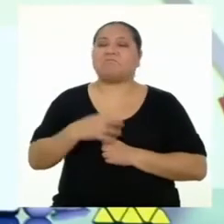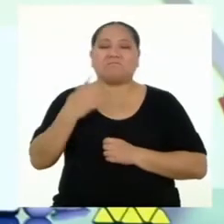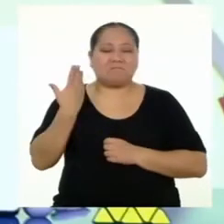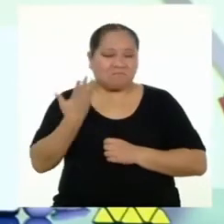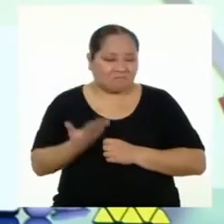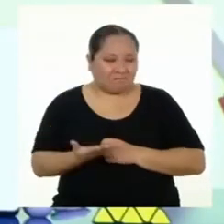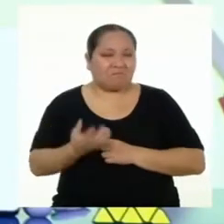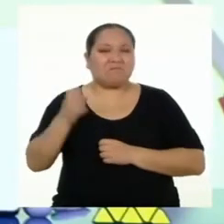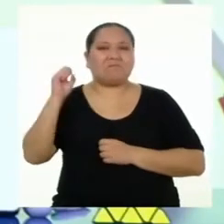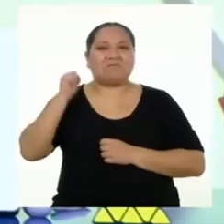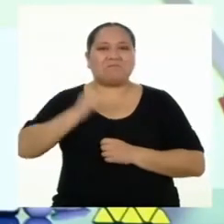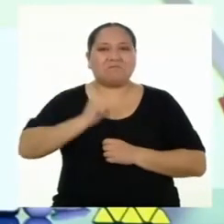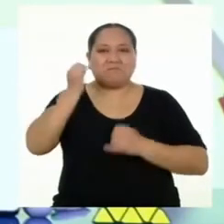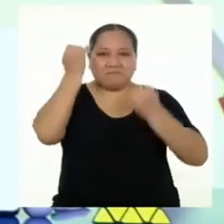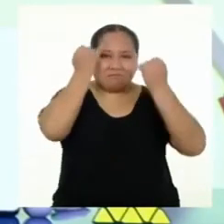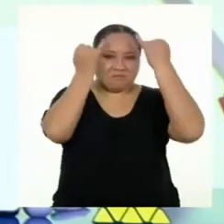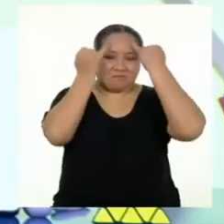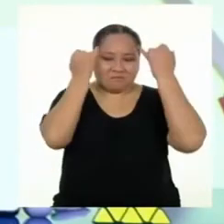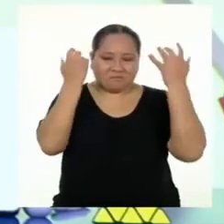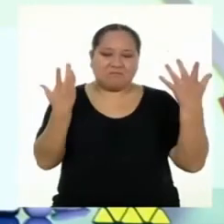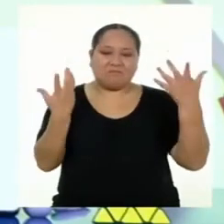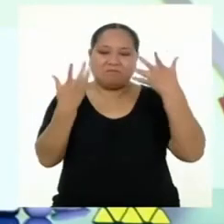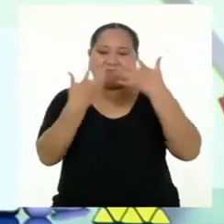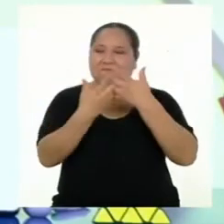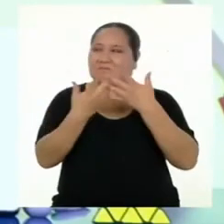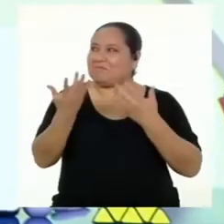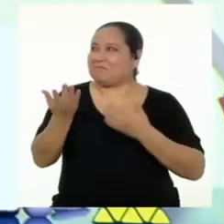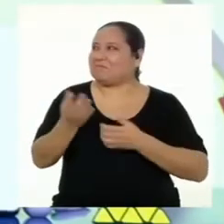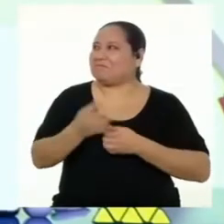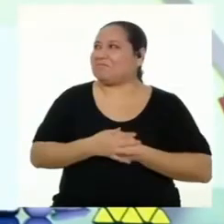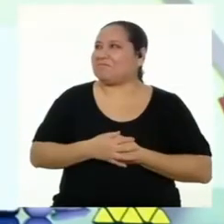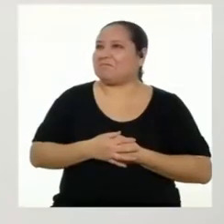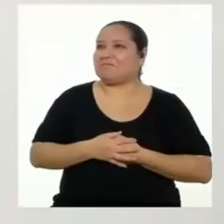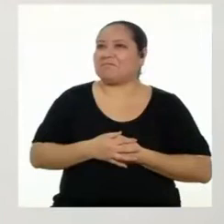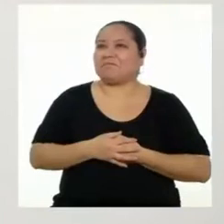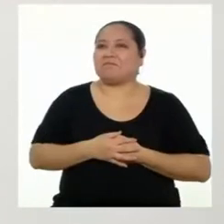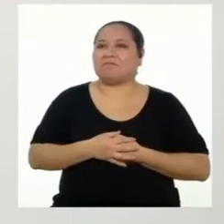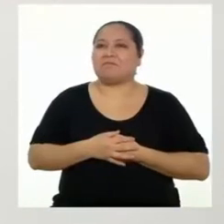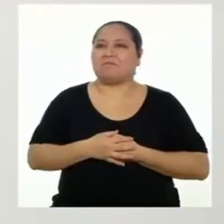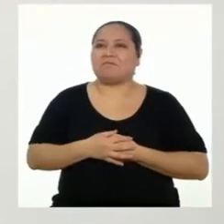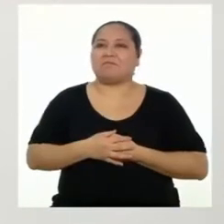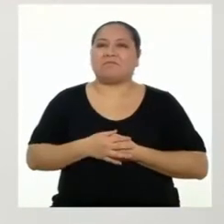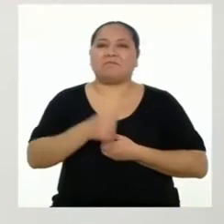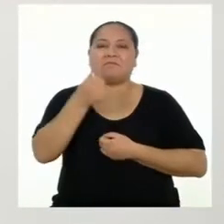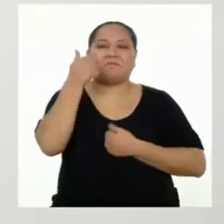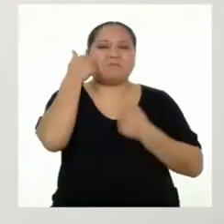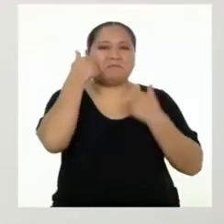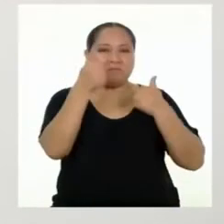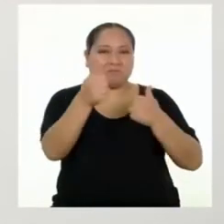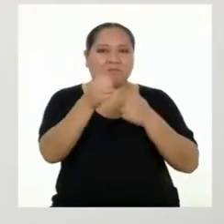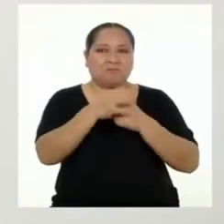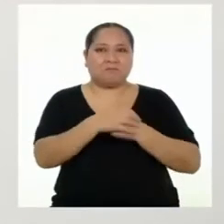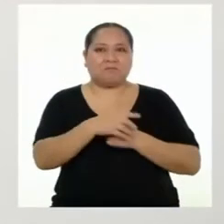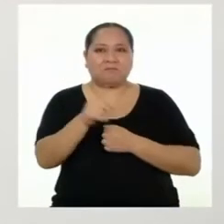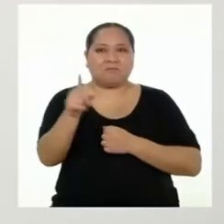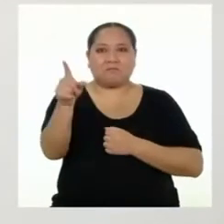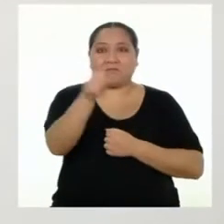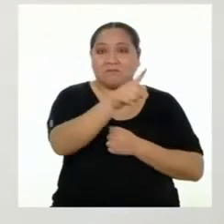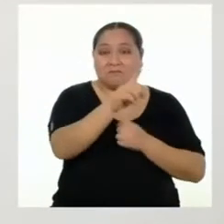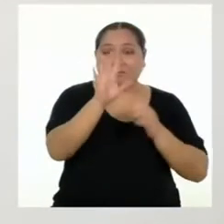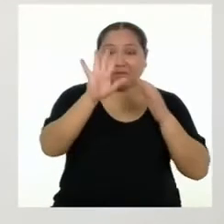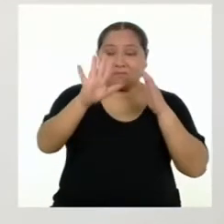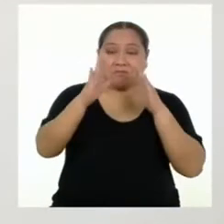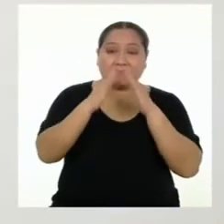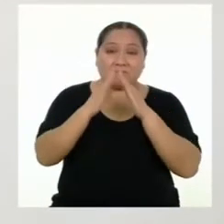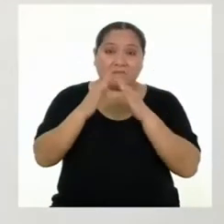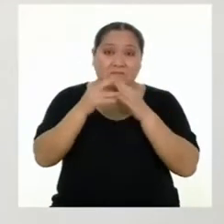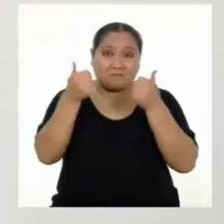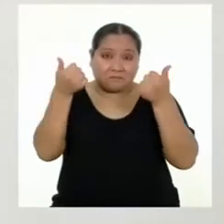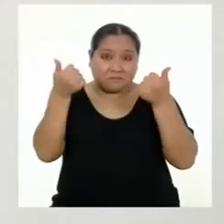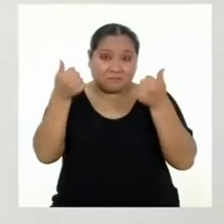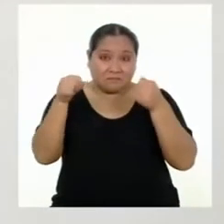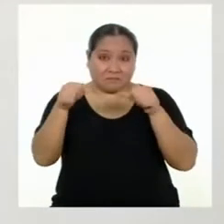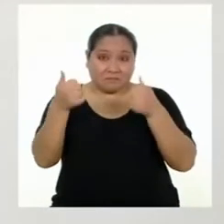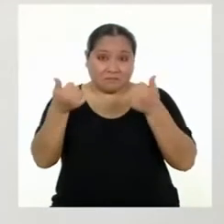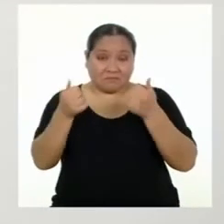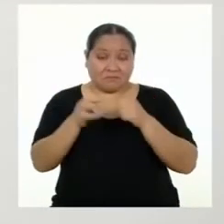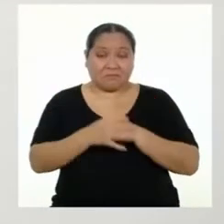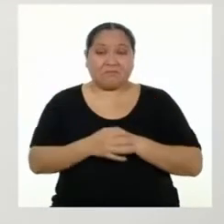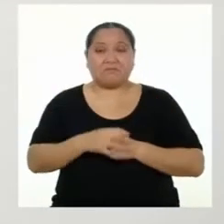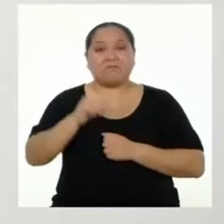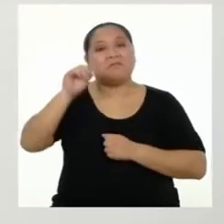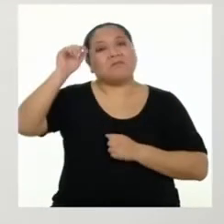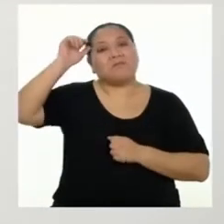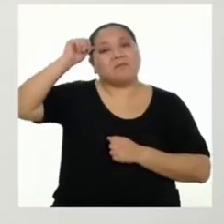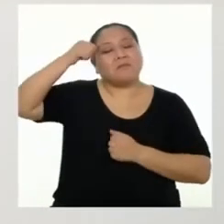Parece que mis predicciones se corresponden, profesora. Muy bien. A ustedes en casa, ¿cómo les fue?